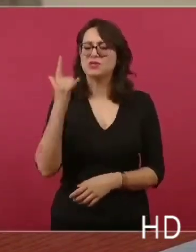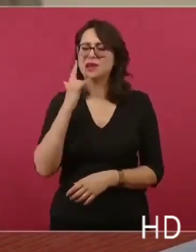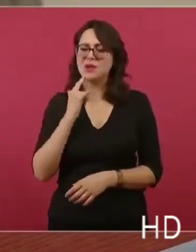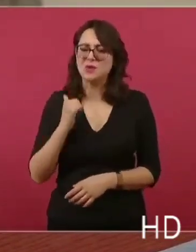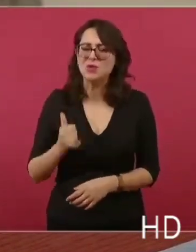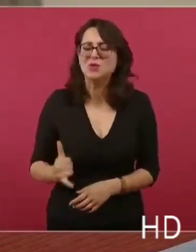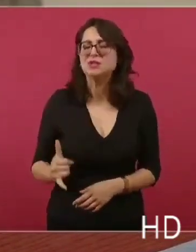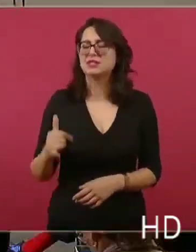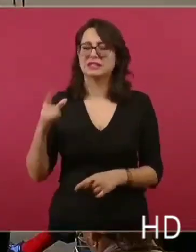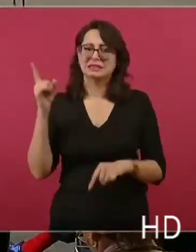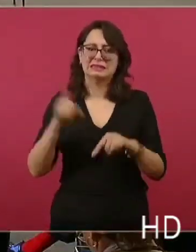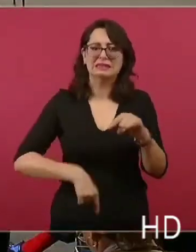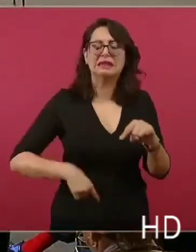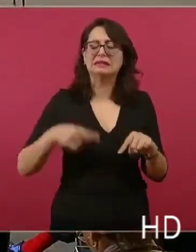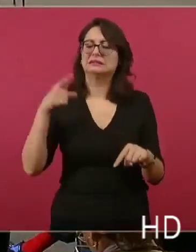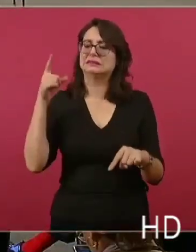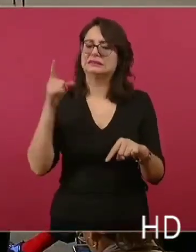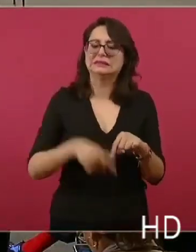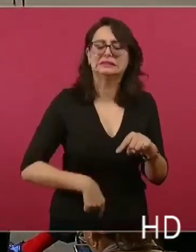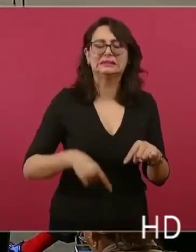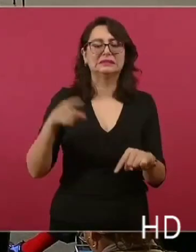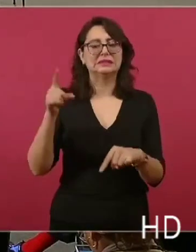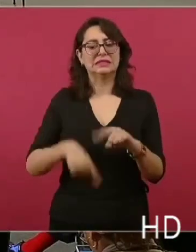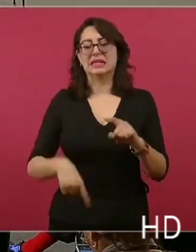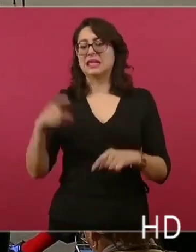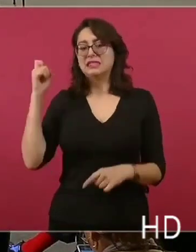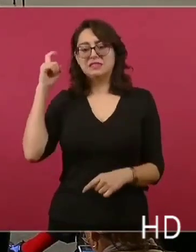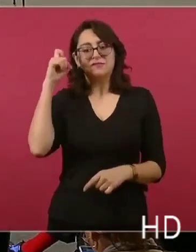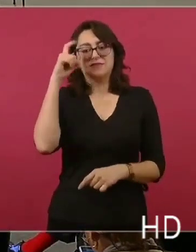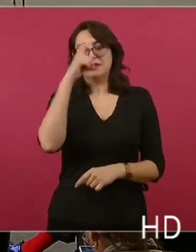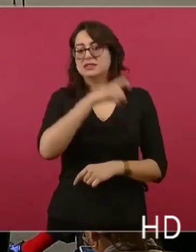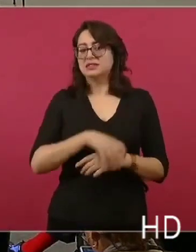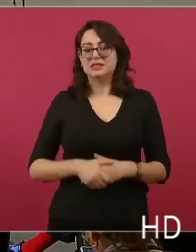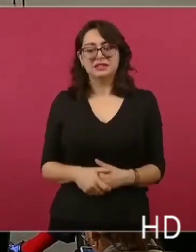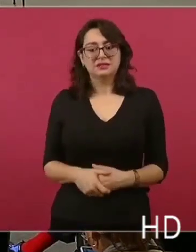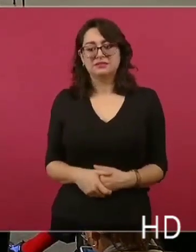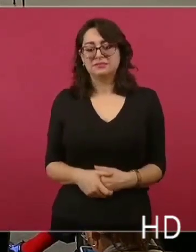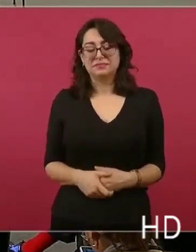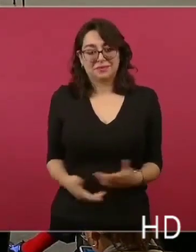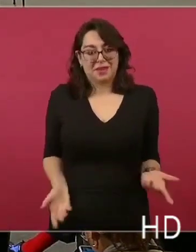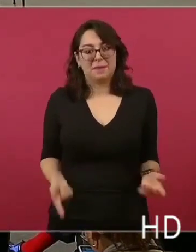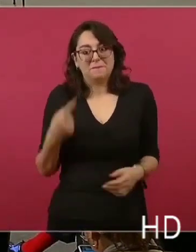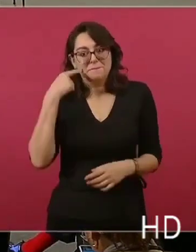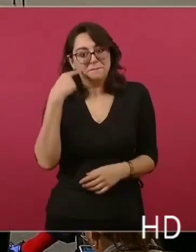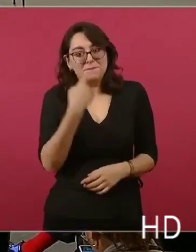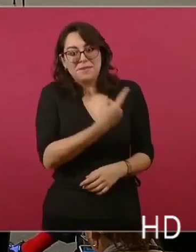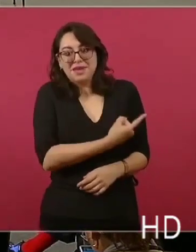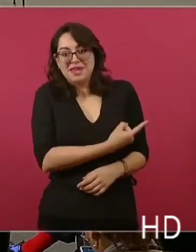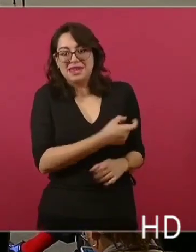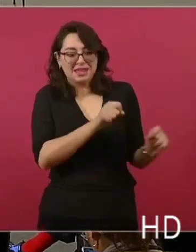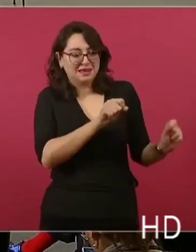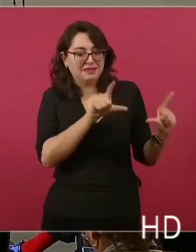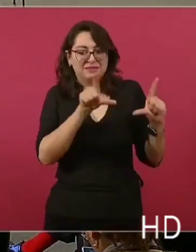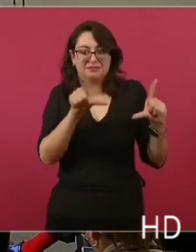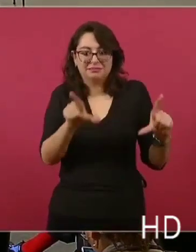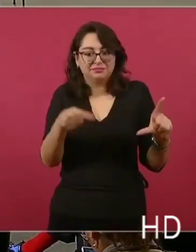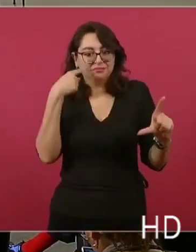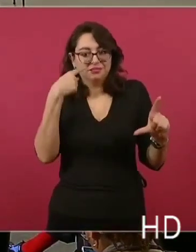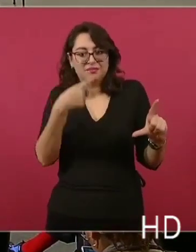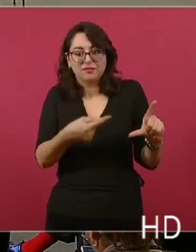gráfica. Tomaban el dinero, lo llevaban, le daban la vuelta,